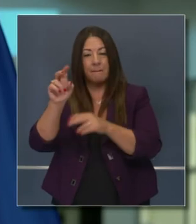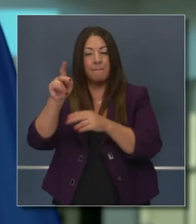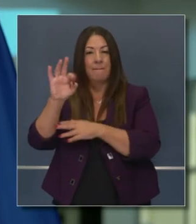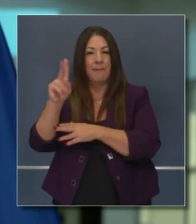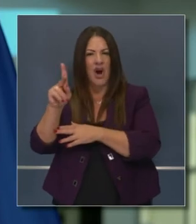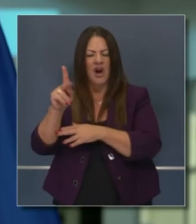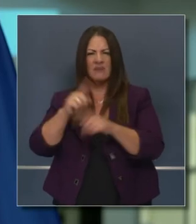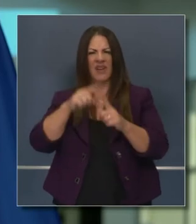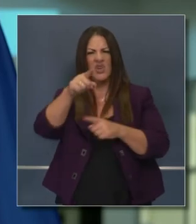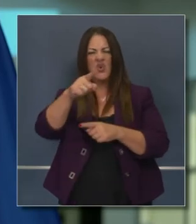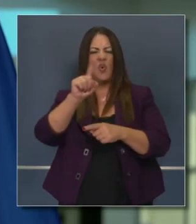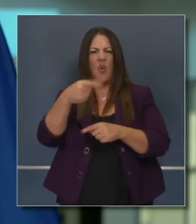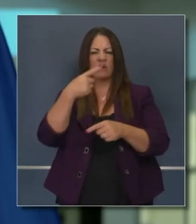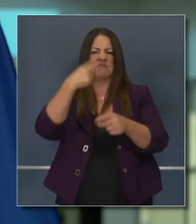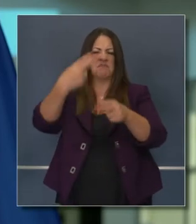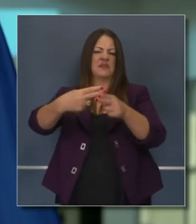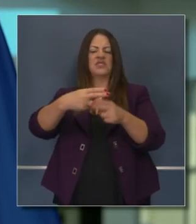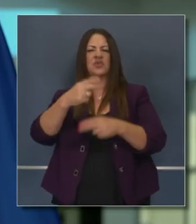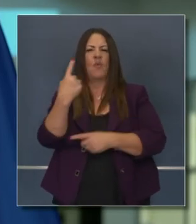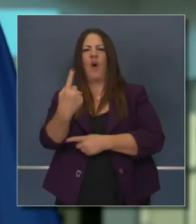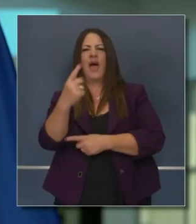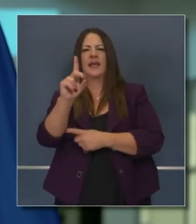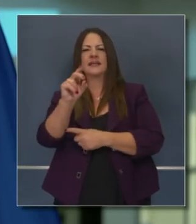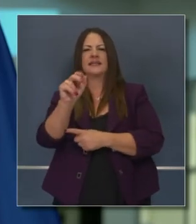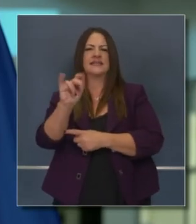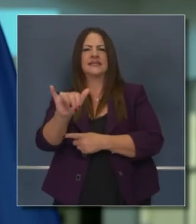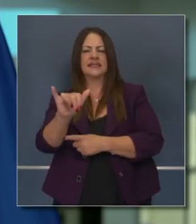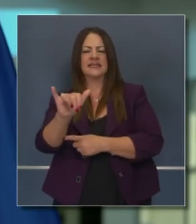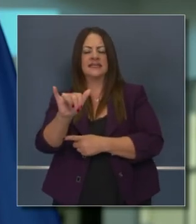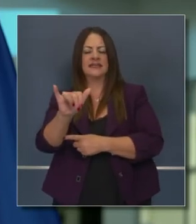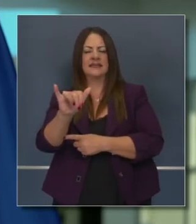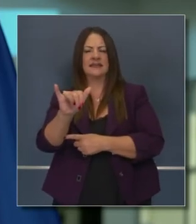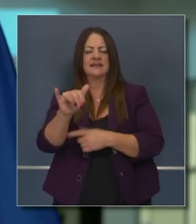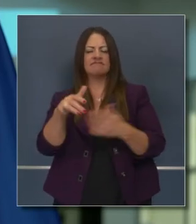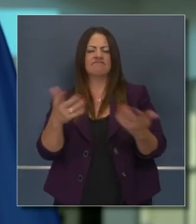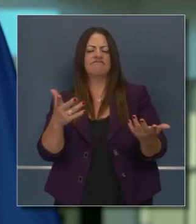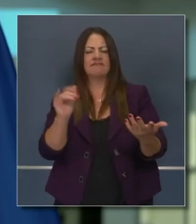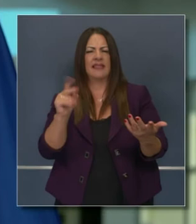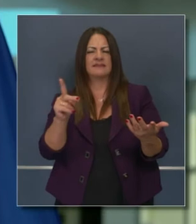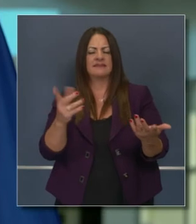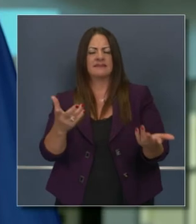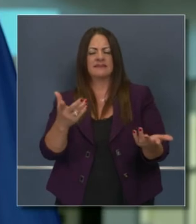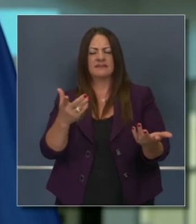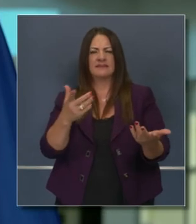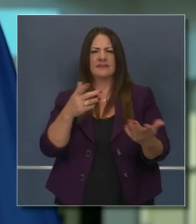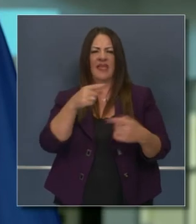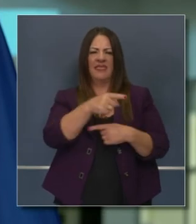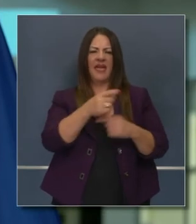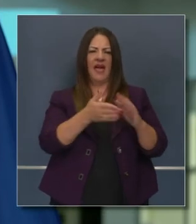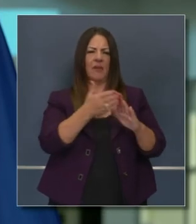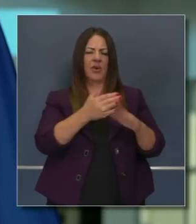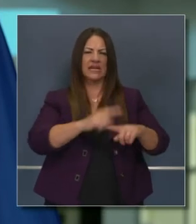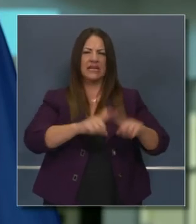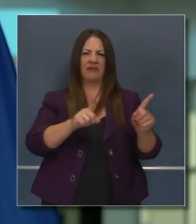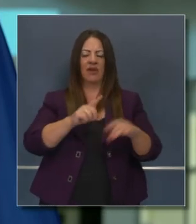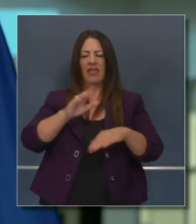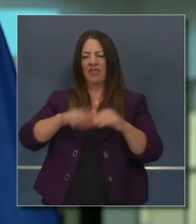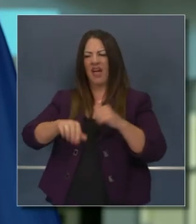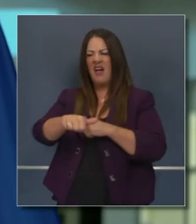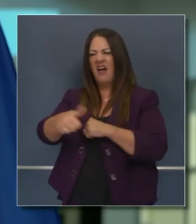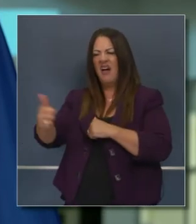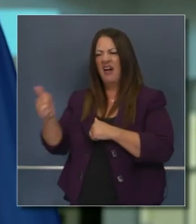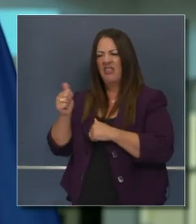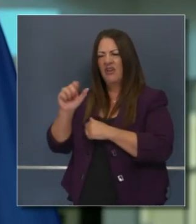de parques temáticos. Usted menciona un operador en particular que hace las cosas muy